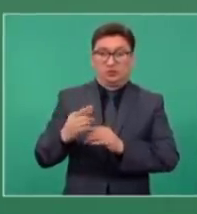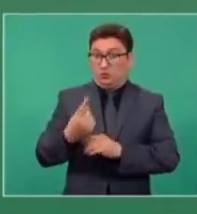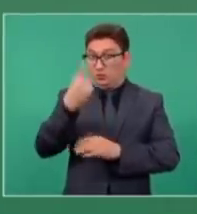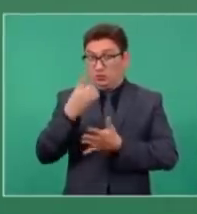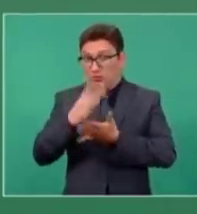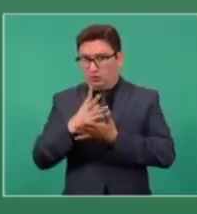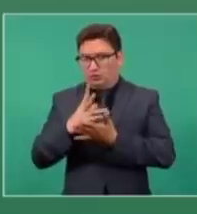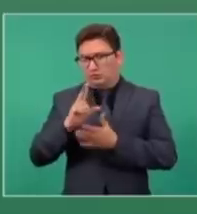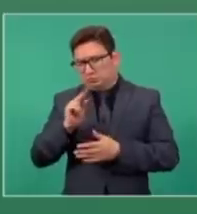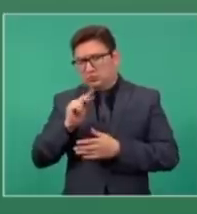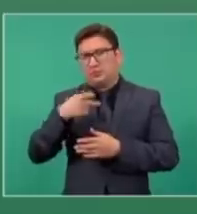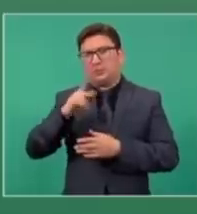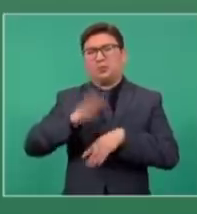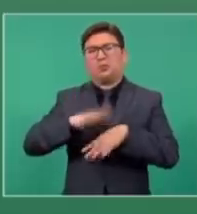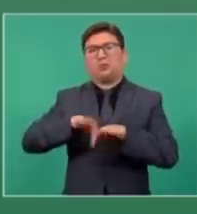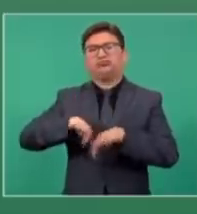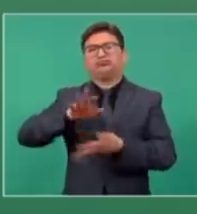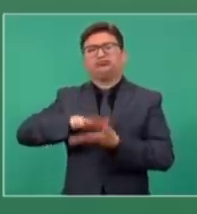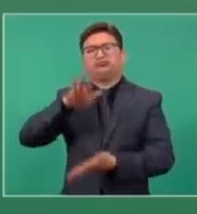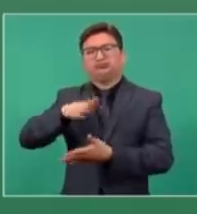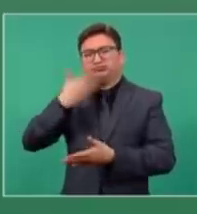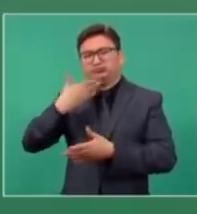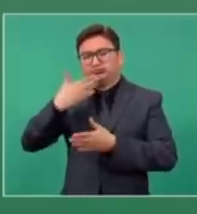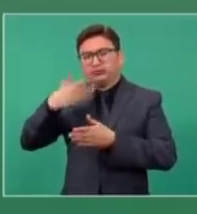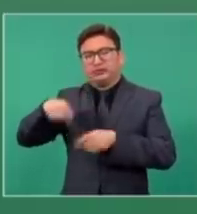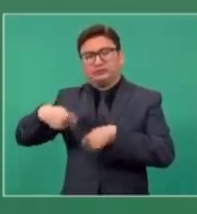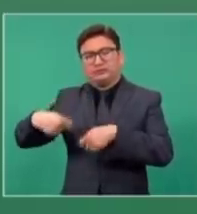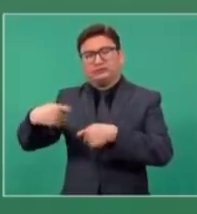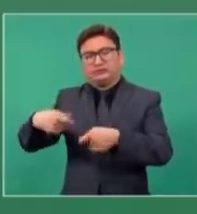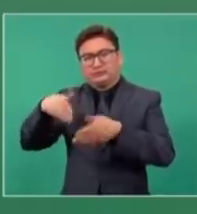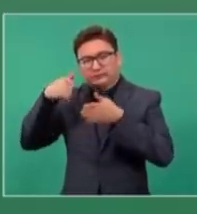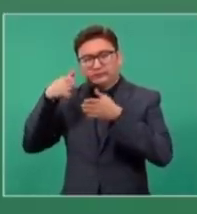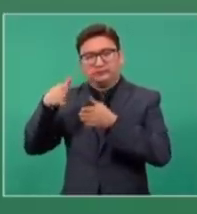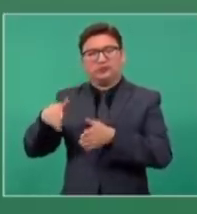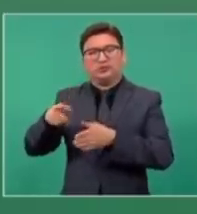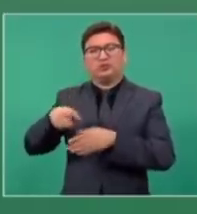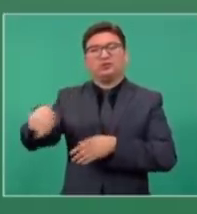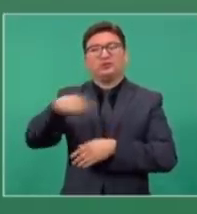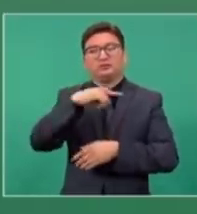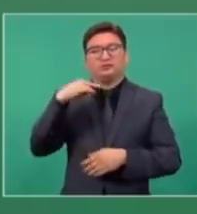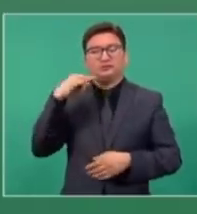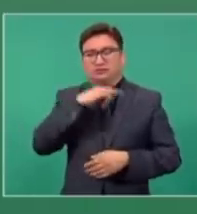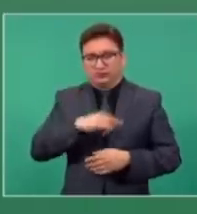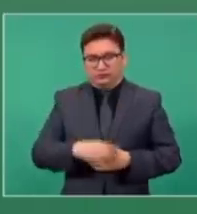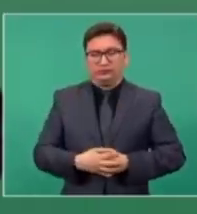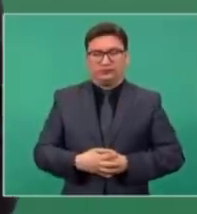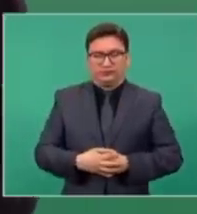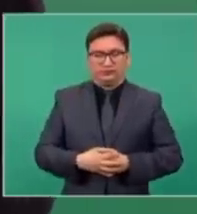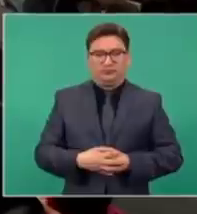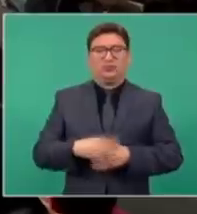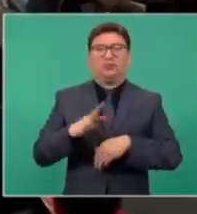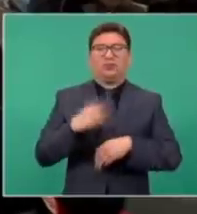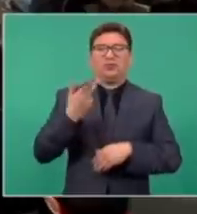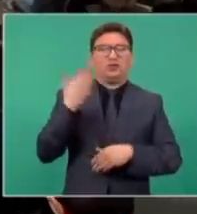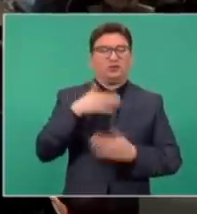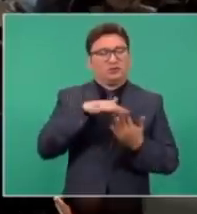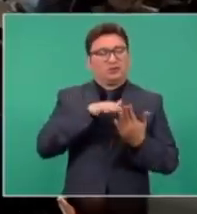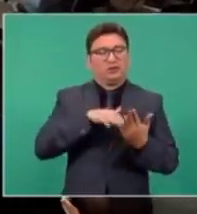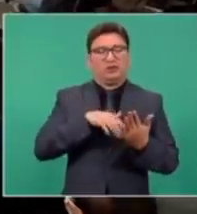doctrina del conservadurismo, es la hipocresía. Estaba yo leyendo